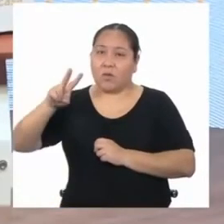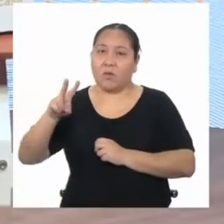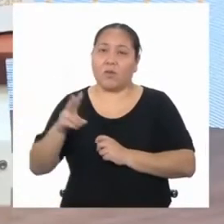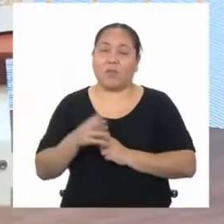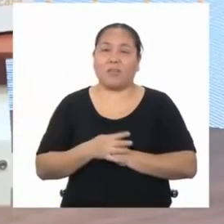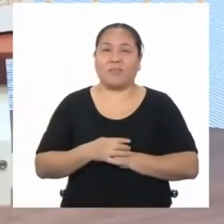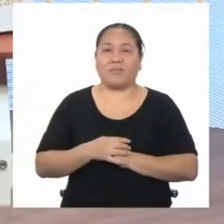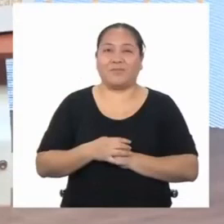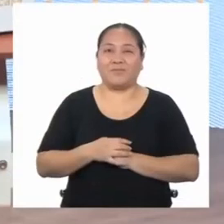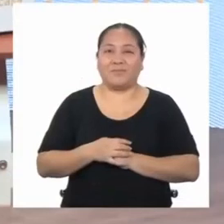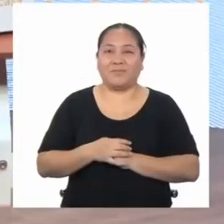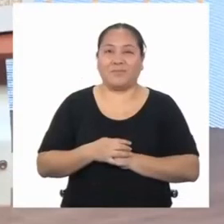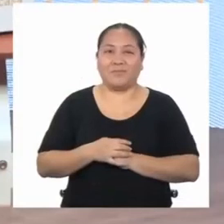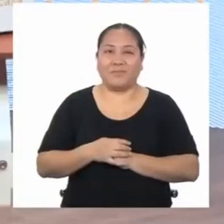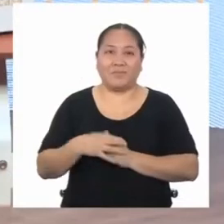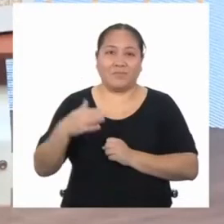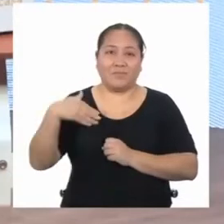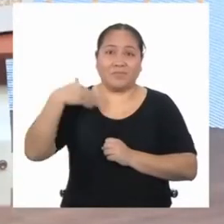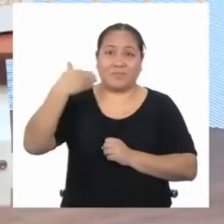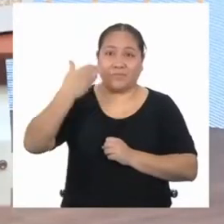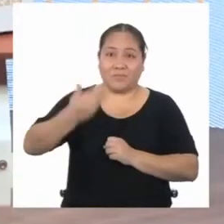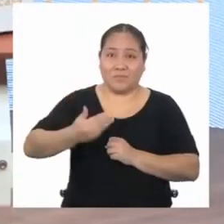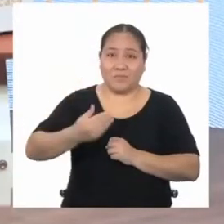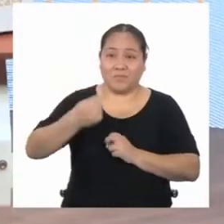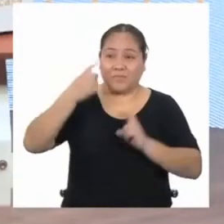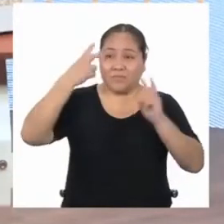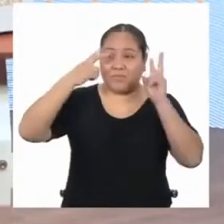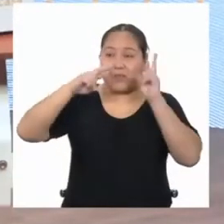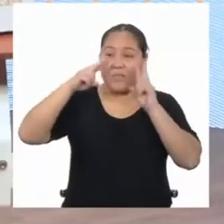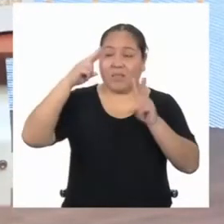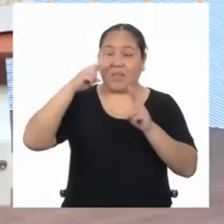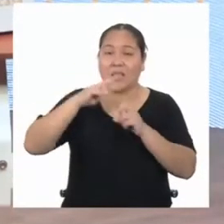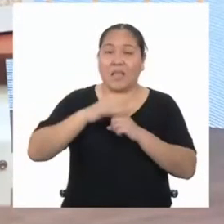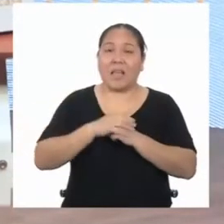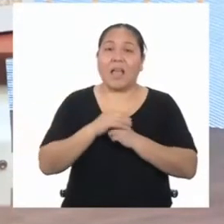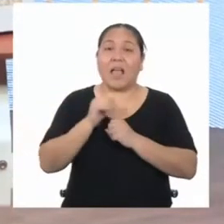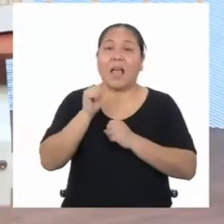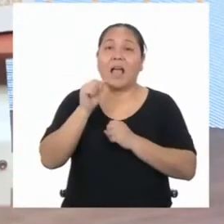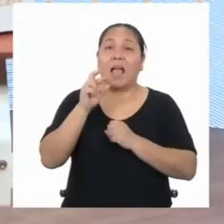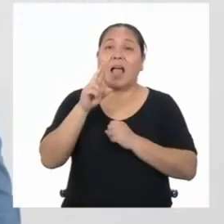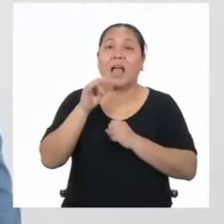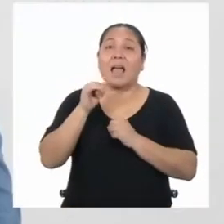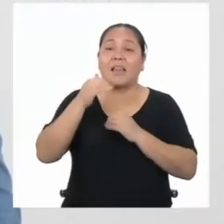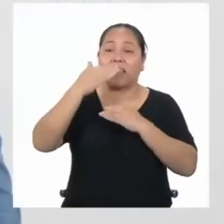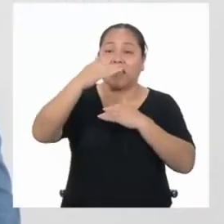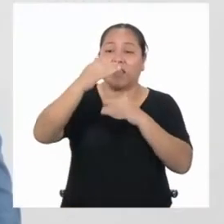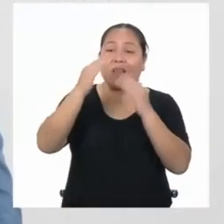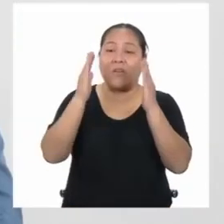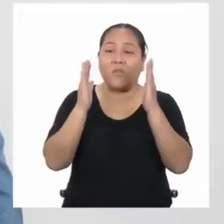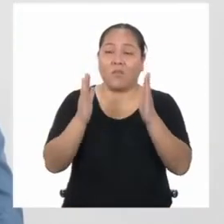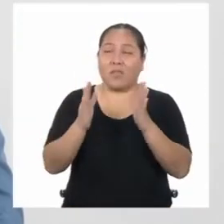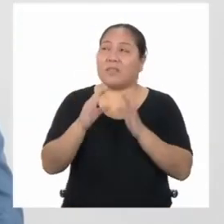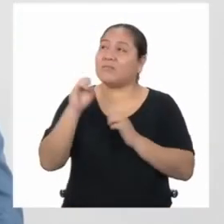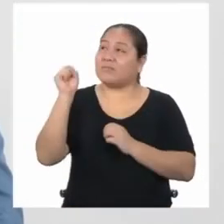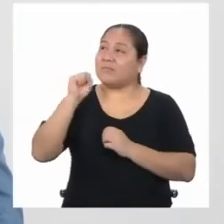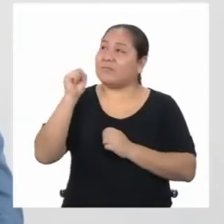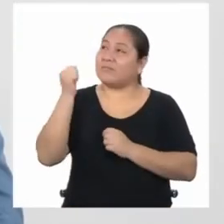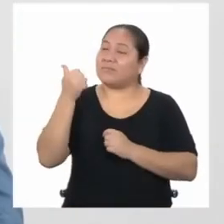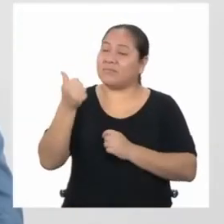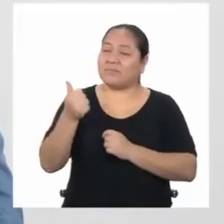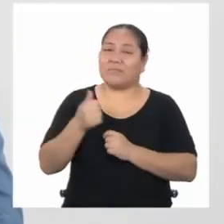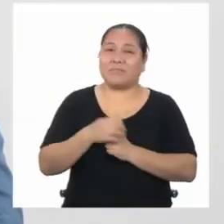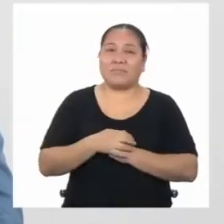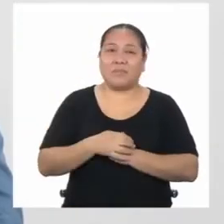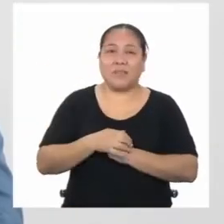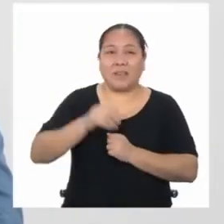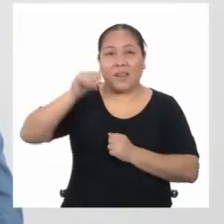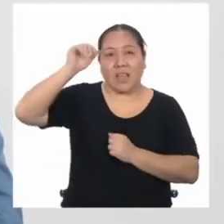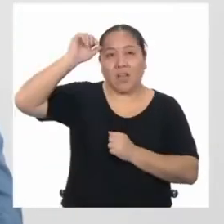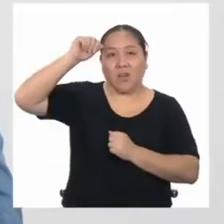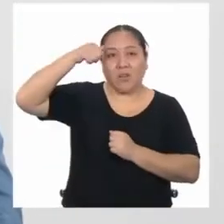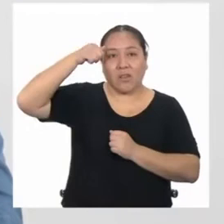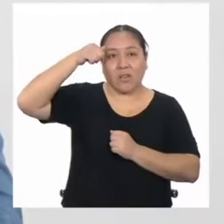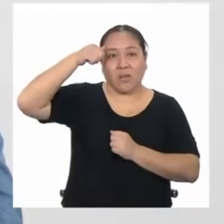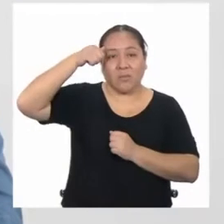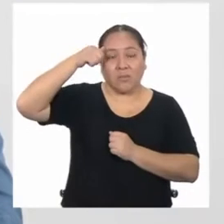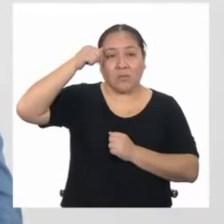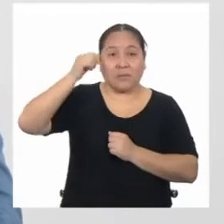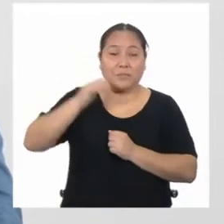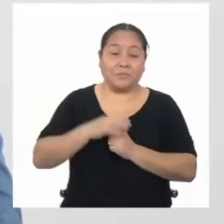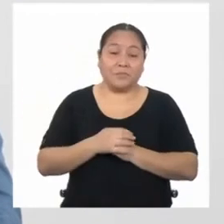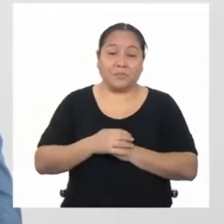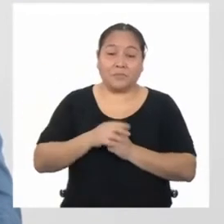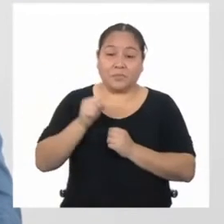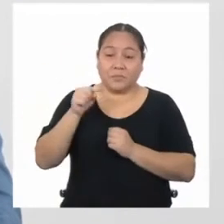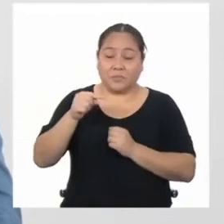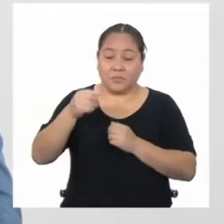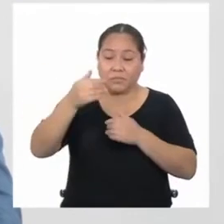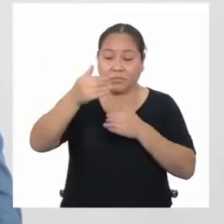El siguiente paso debería ser calcular el área del cuadrado. ¿No es así? Sí. Recordemos la fórmula. Como los lados